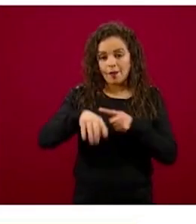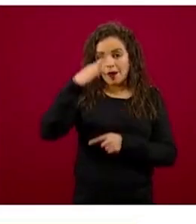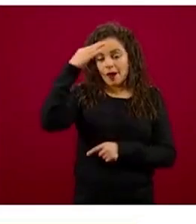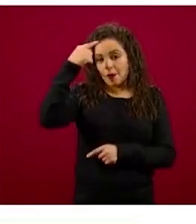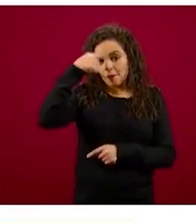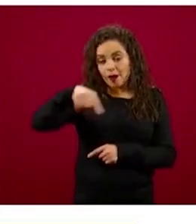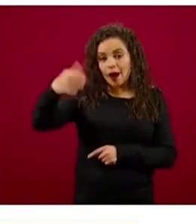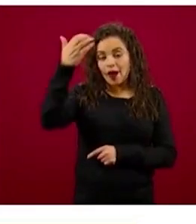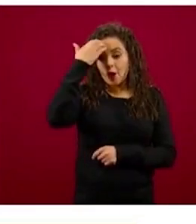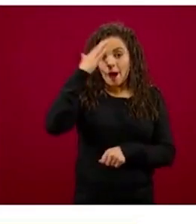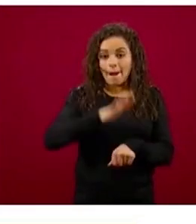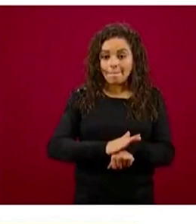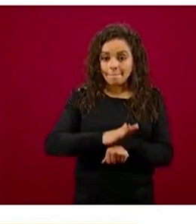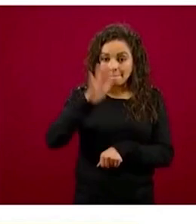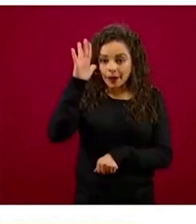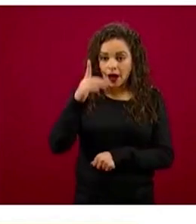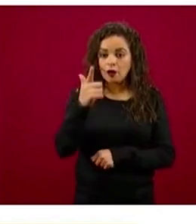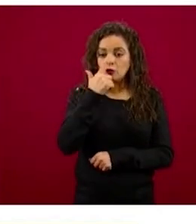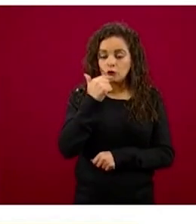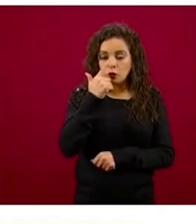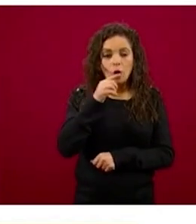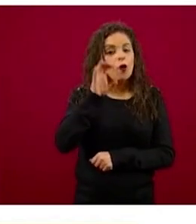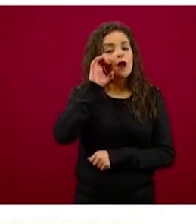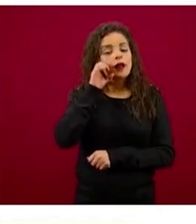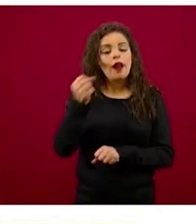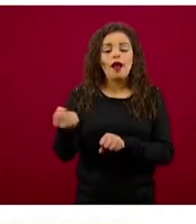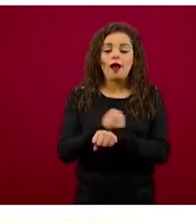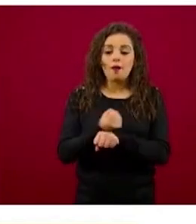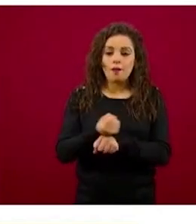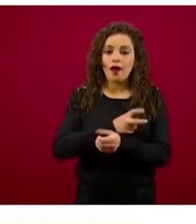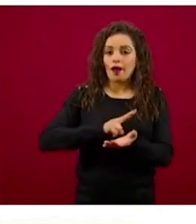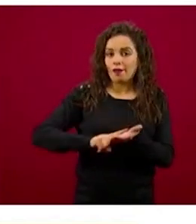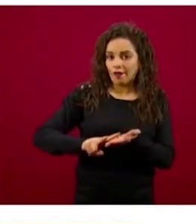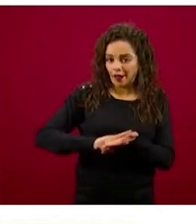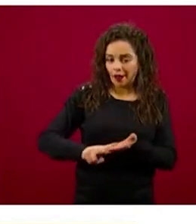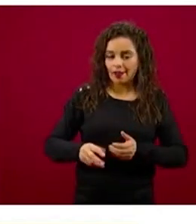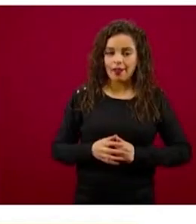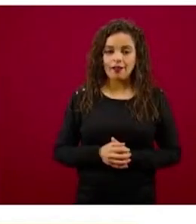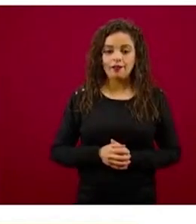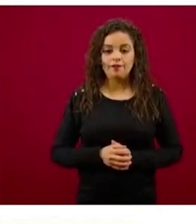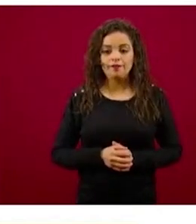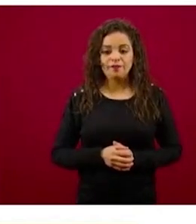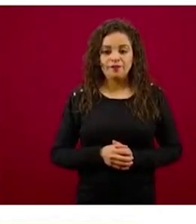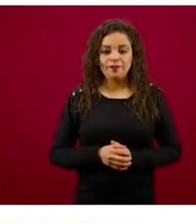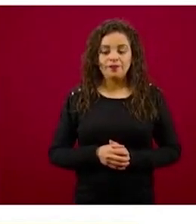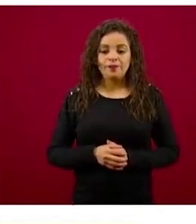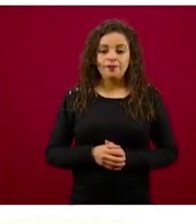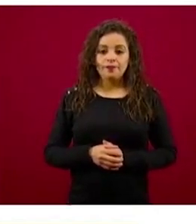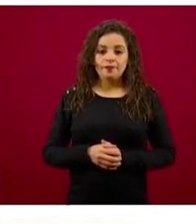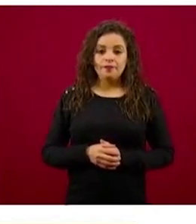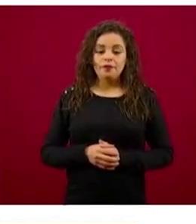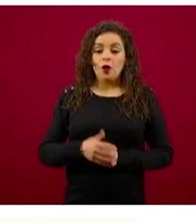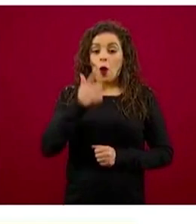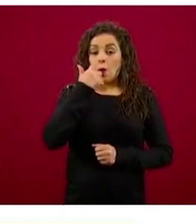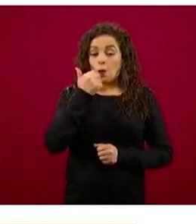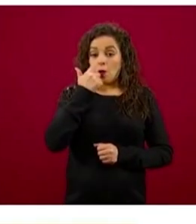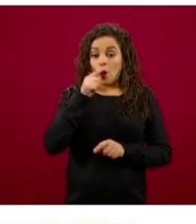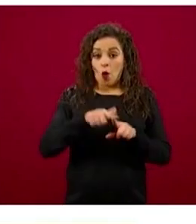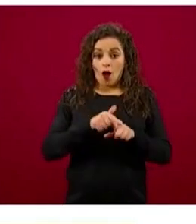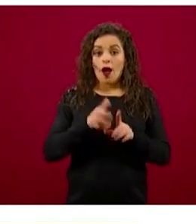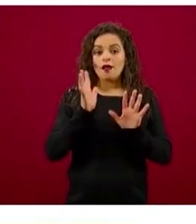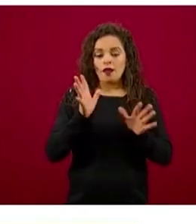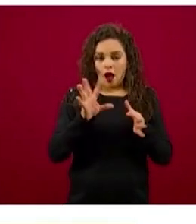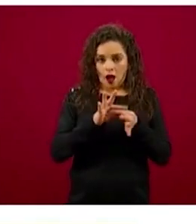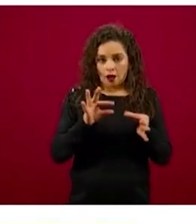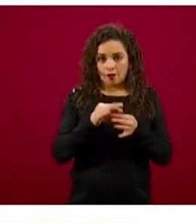amarillo y verde. Y vamos a tener… nosotros quiero enfatizar la parte… ya habíamos hablado del color rojo, pero creo que es